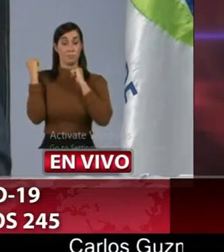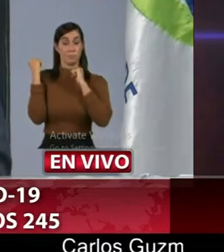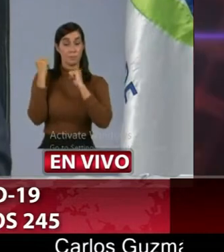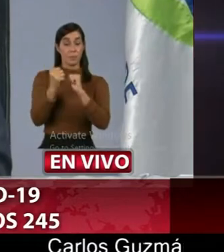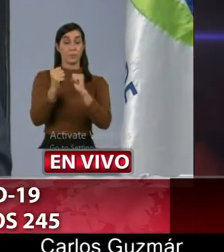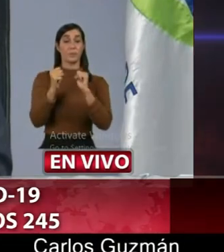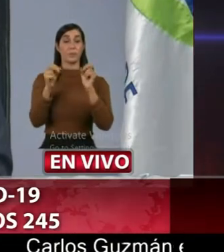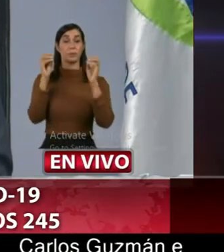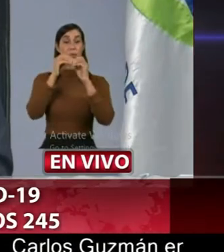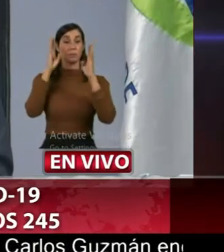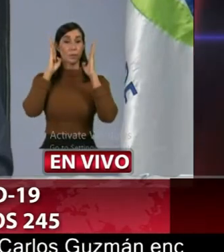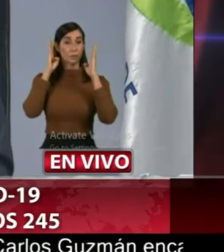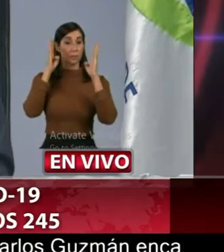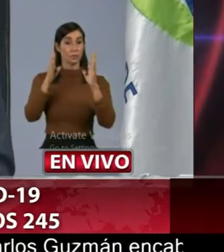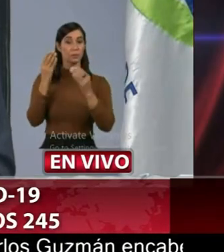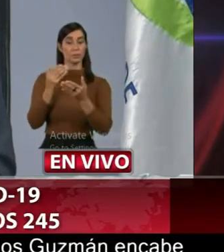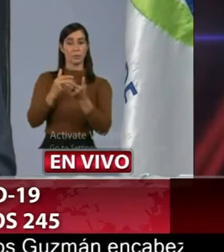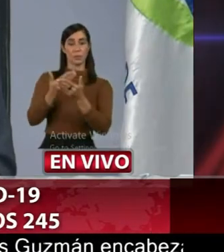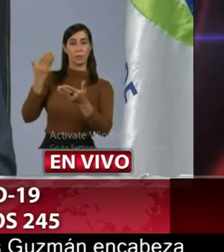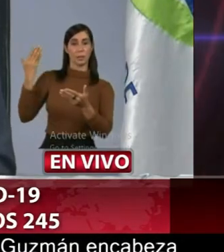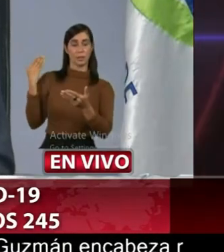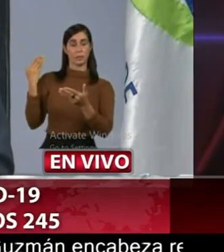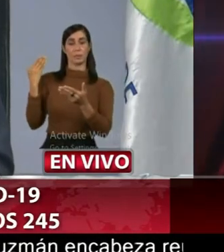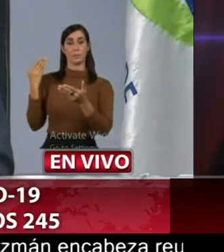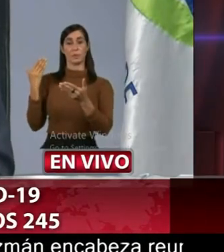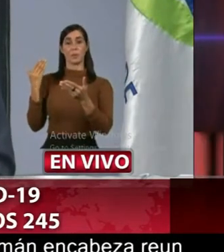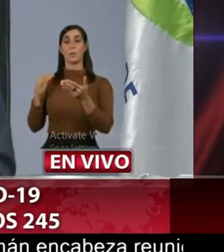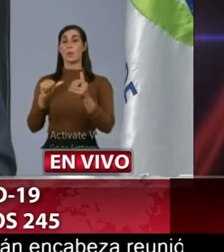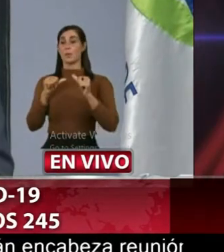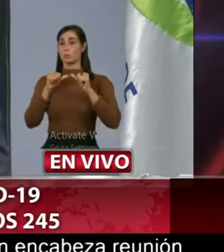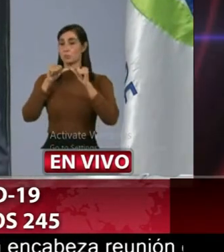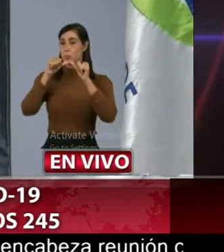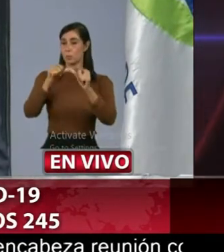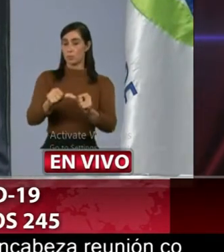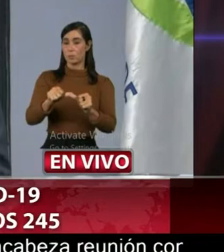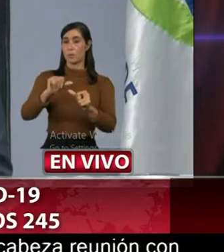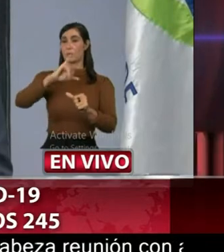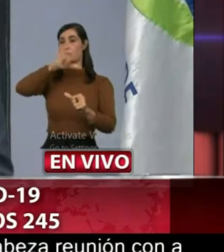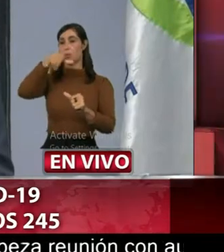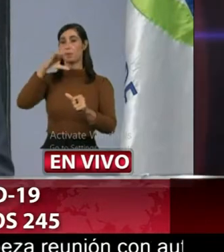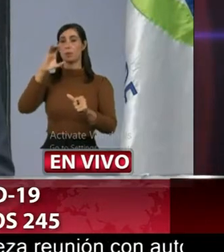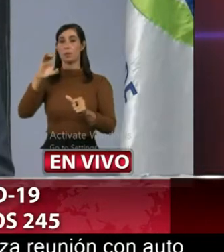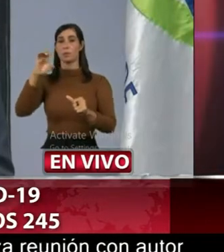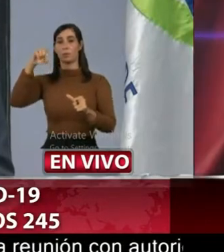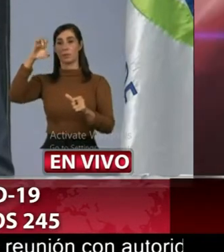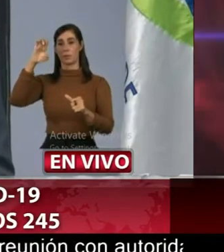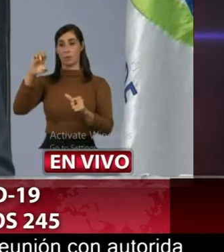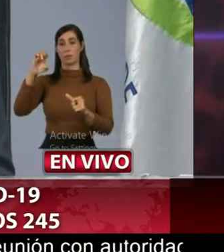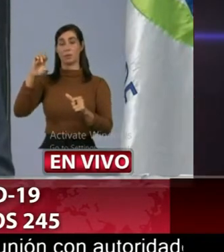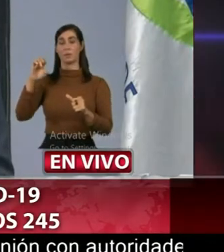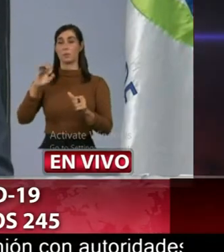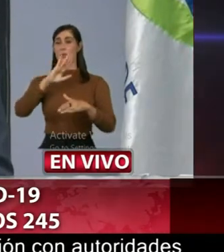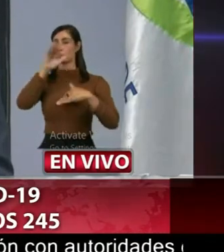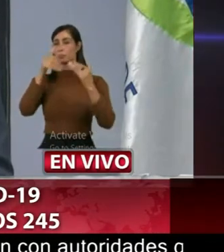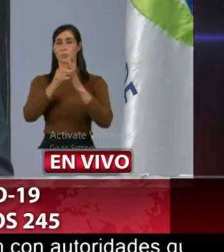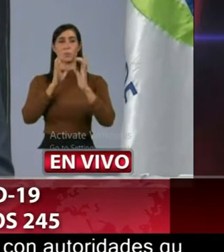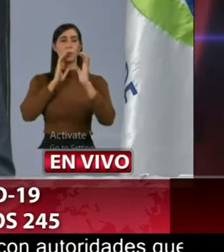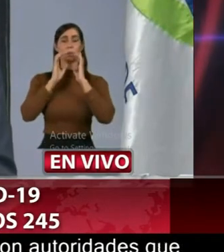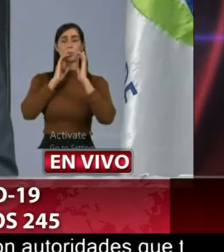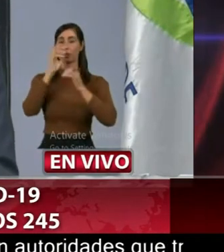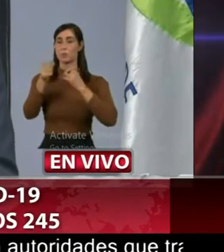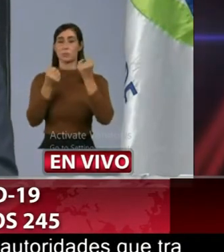como se hizo en el proceso anterior pero mantendremos con la junta central electoral toda la comunicación y